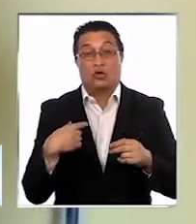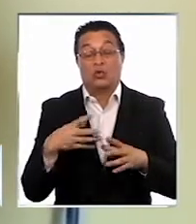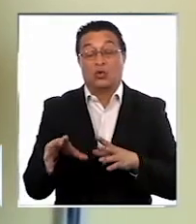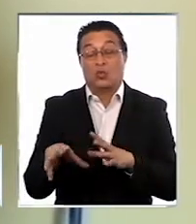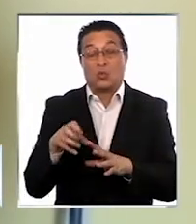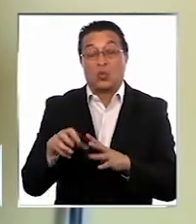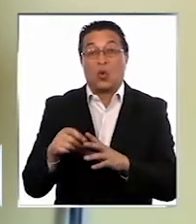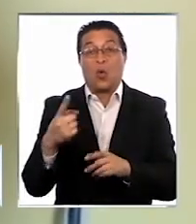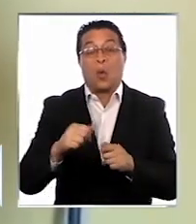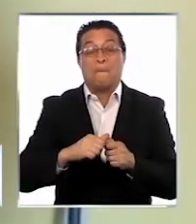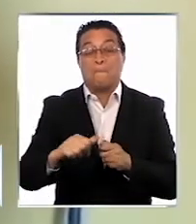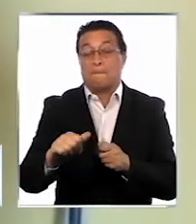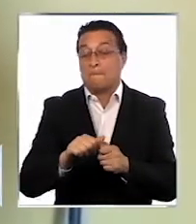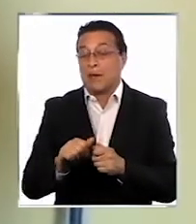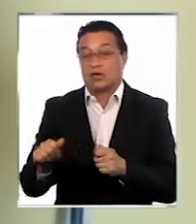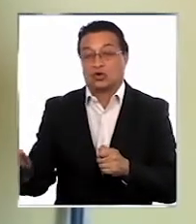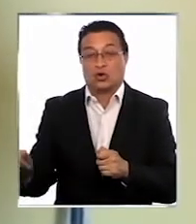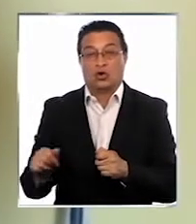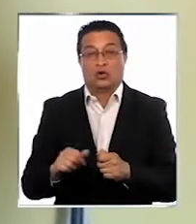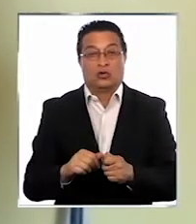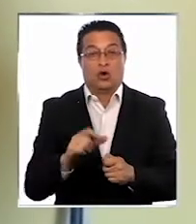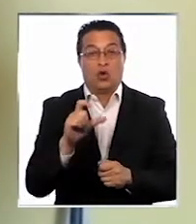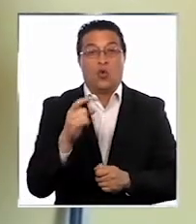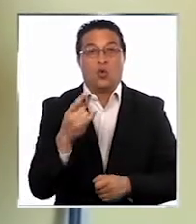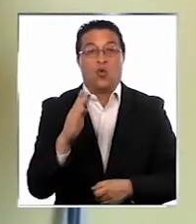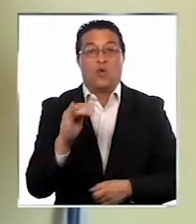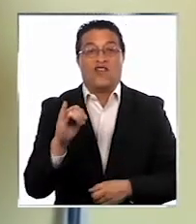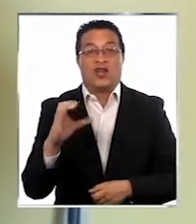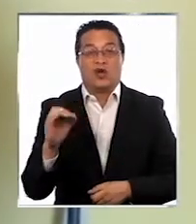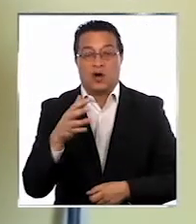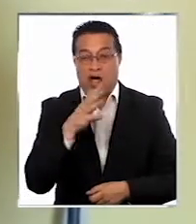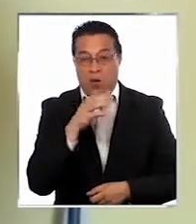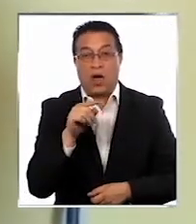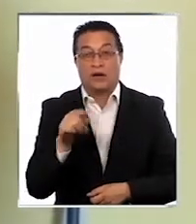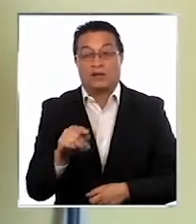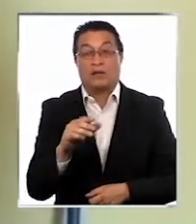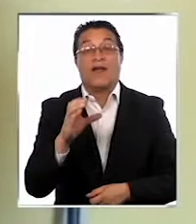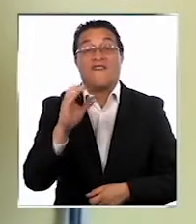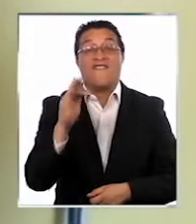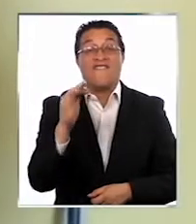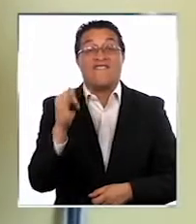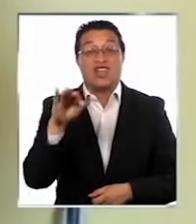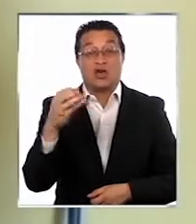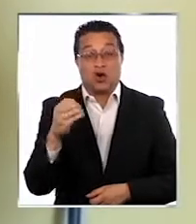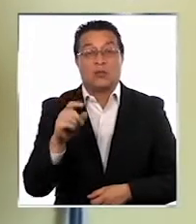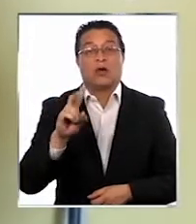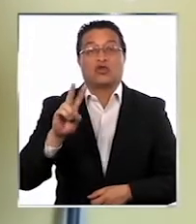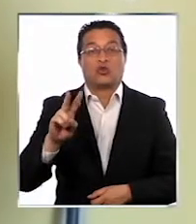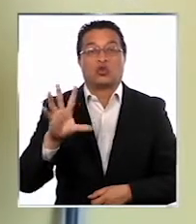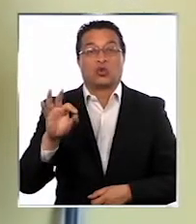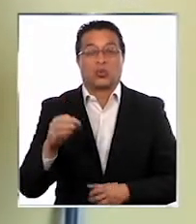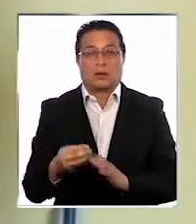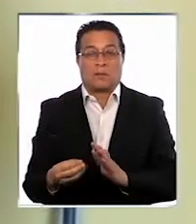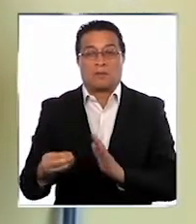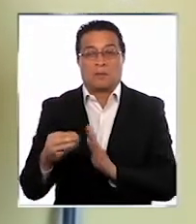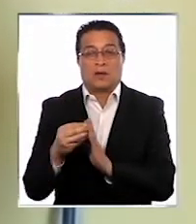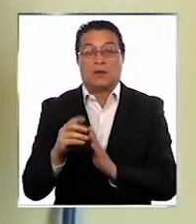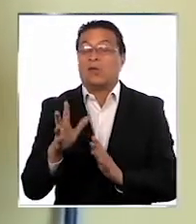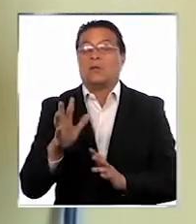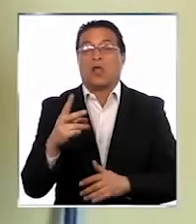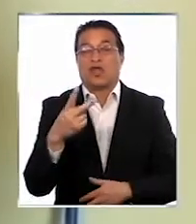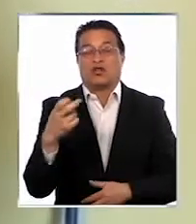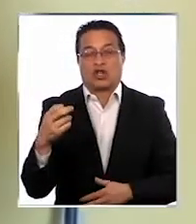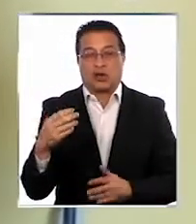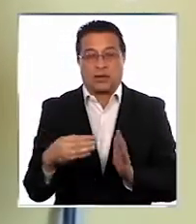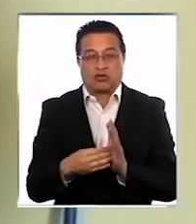del metro cúbico de agua. 50 pesos. Y el cargo fijo en 250 pesos. O sea, en 200 pesos.